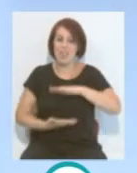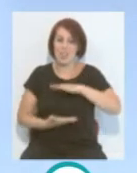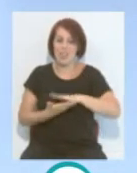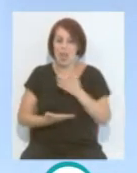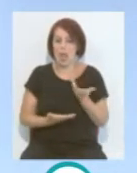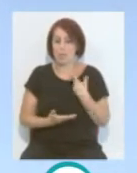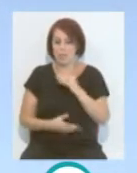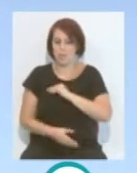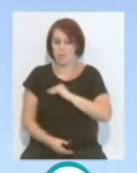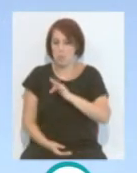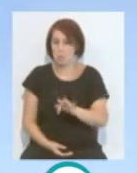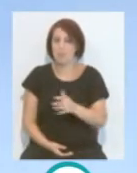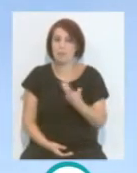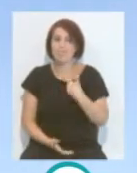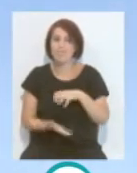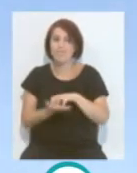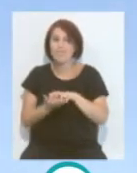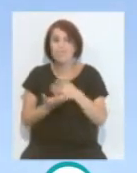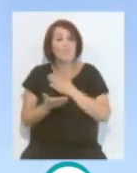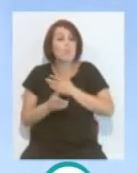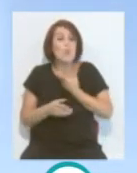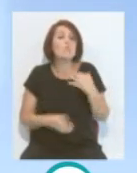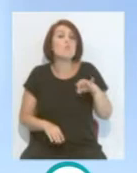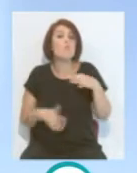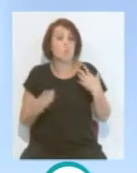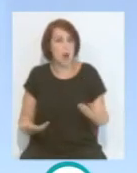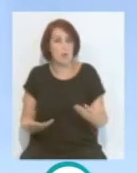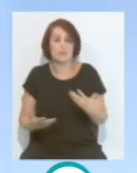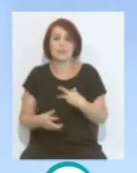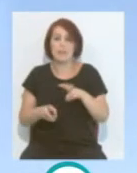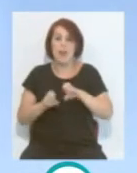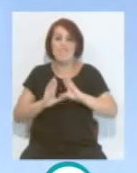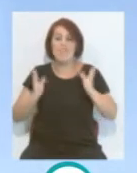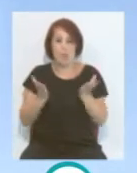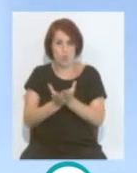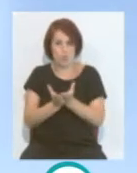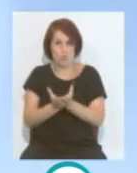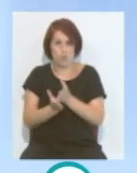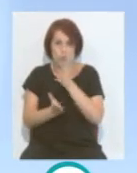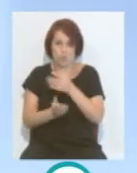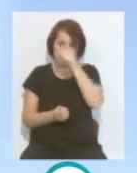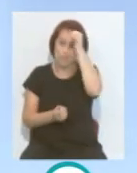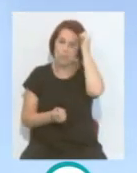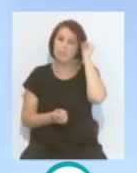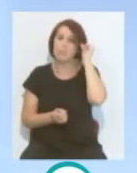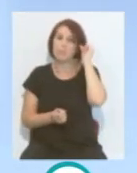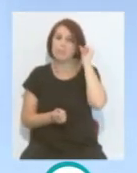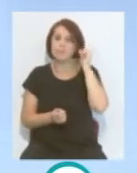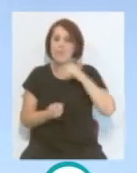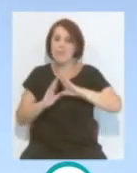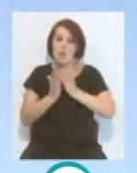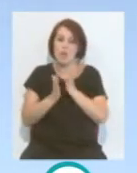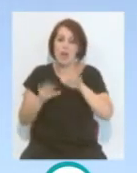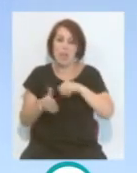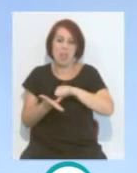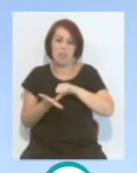aérea bastante buena, y mi única duda es en lo que a balón se refiere. Es cierto que con Cervera, en lo que es la salida de balón del